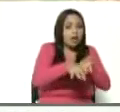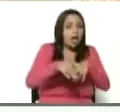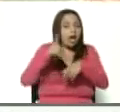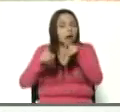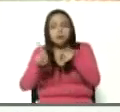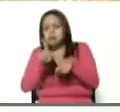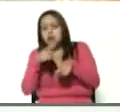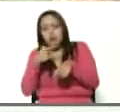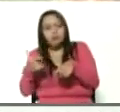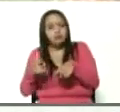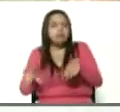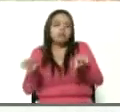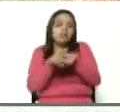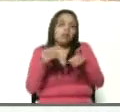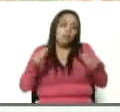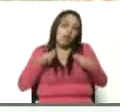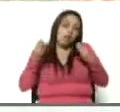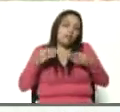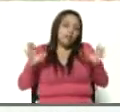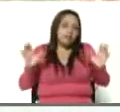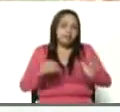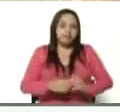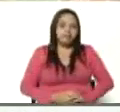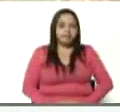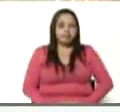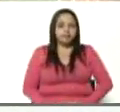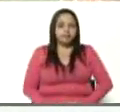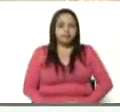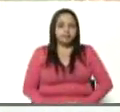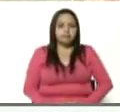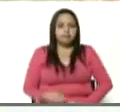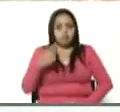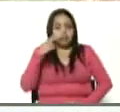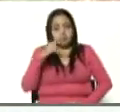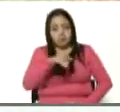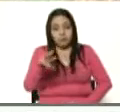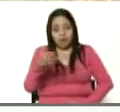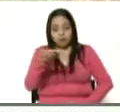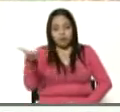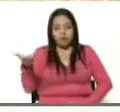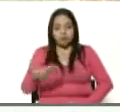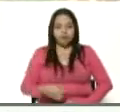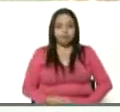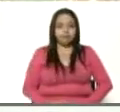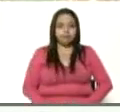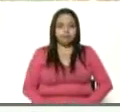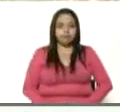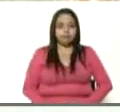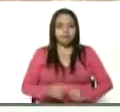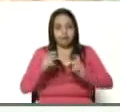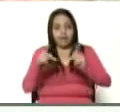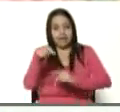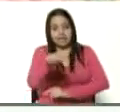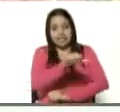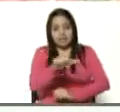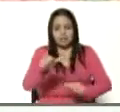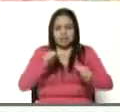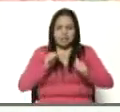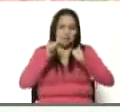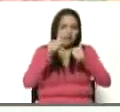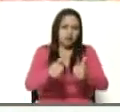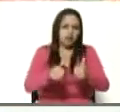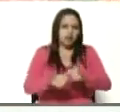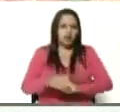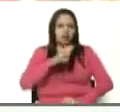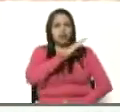gusta. Así es la vida. Así es la vida. Fíjense ustedes. Bueno, Castro Sotel, esta semana empezó la